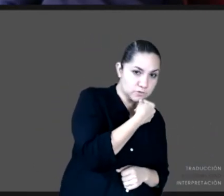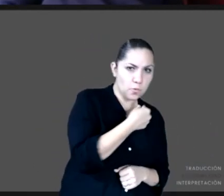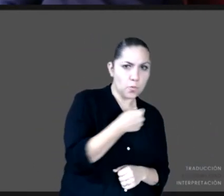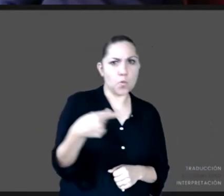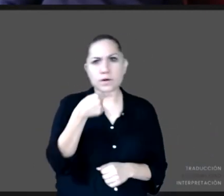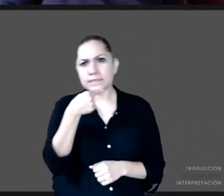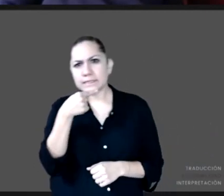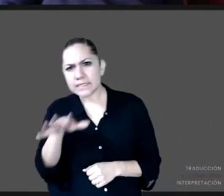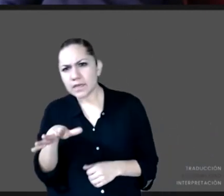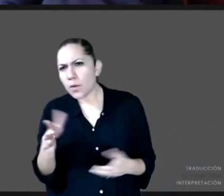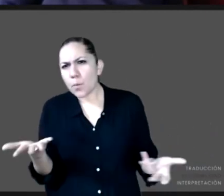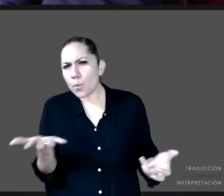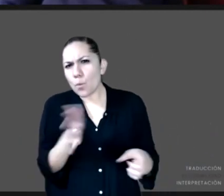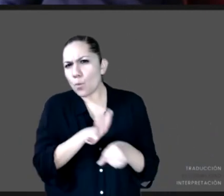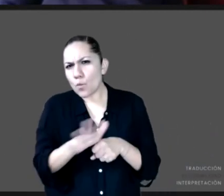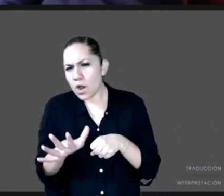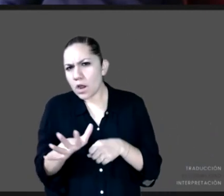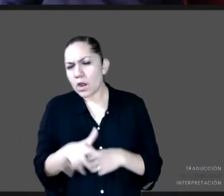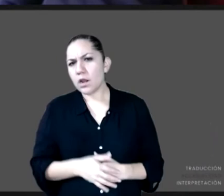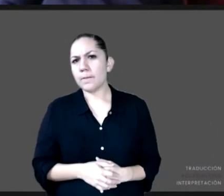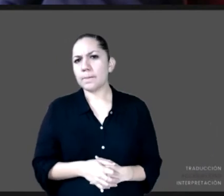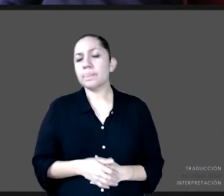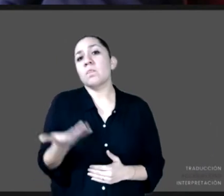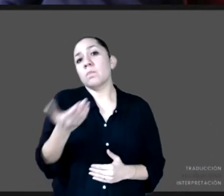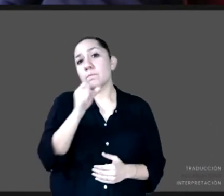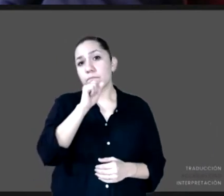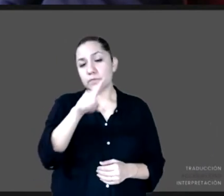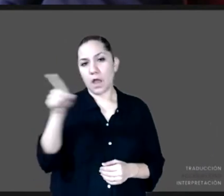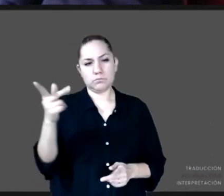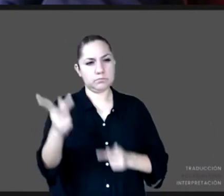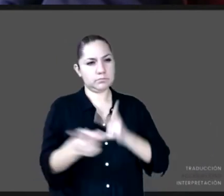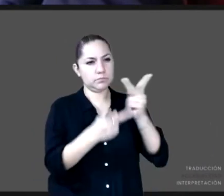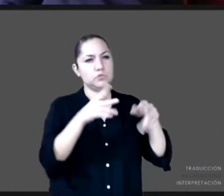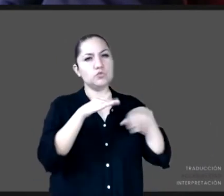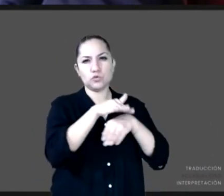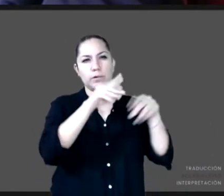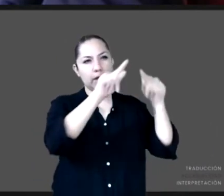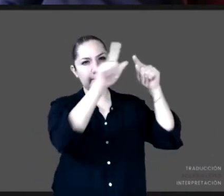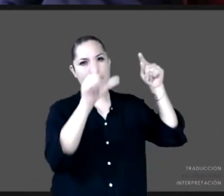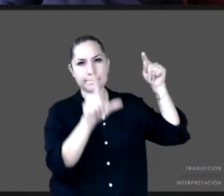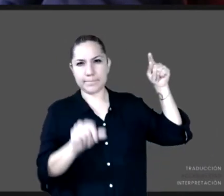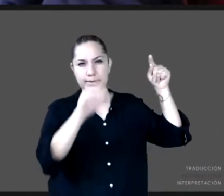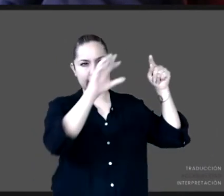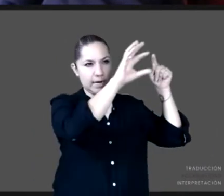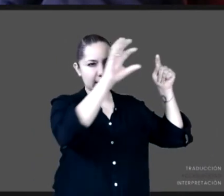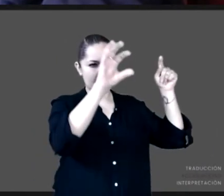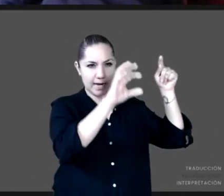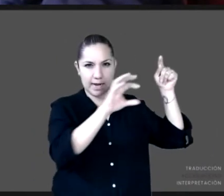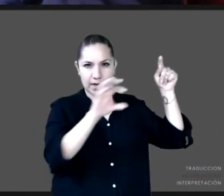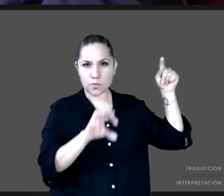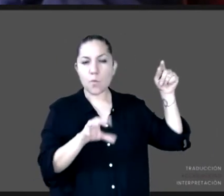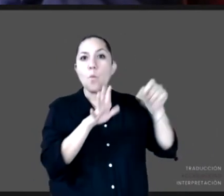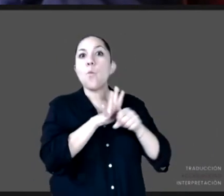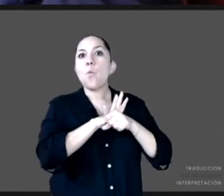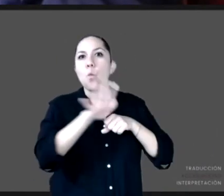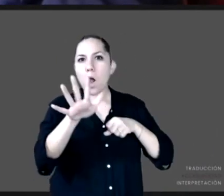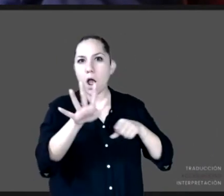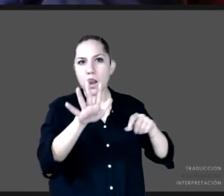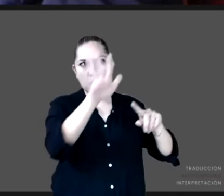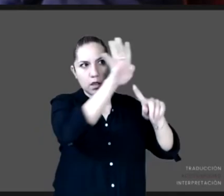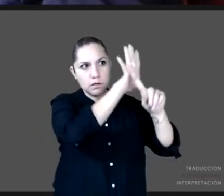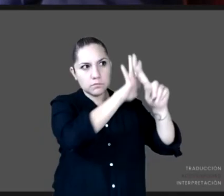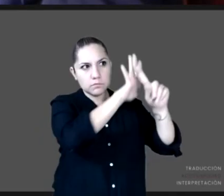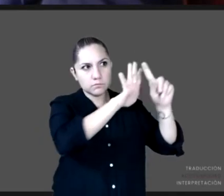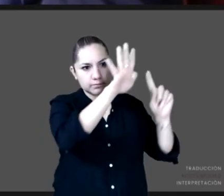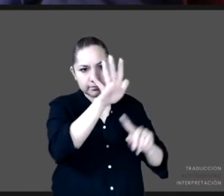invariablemente entra la variable regional. ¿Qué regiones son aquellas donde tendríamos que poner, pues, mayor atención?